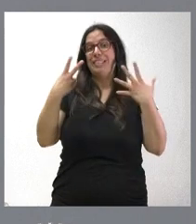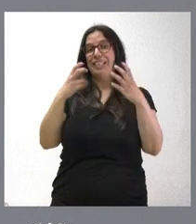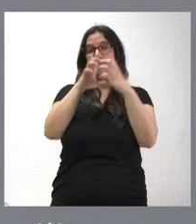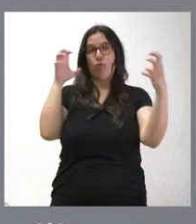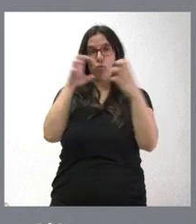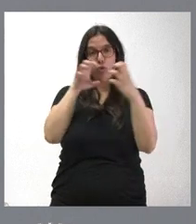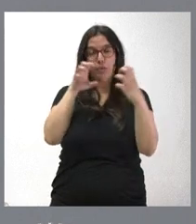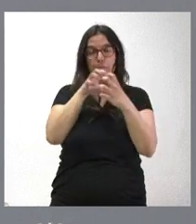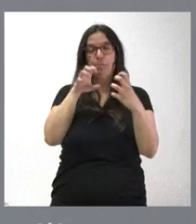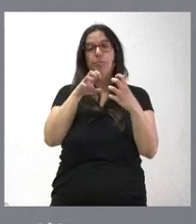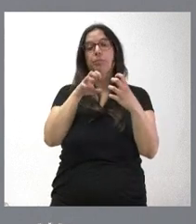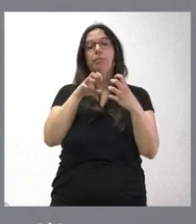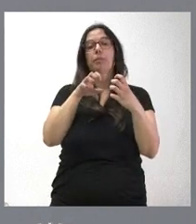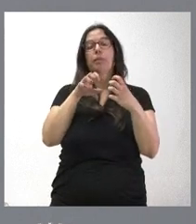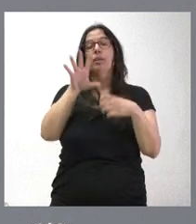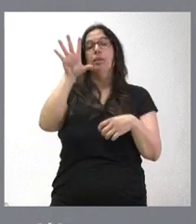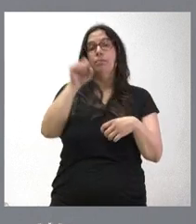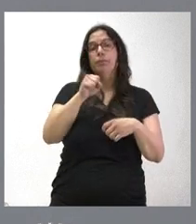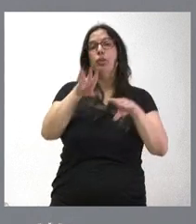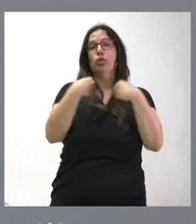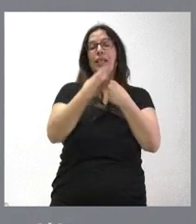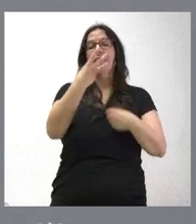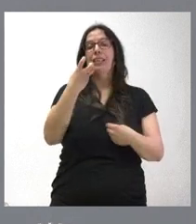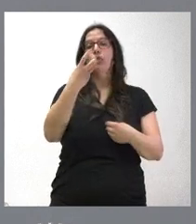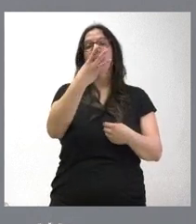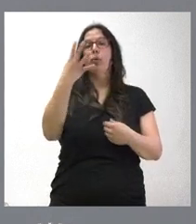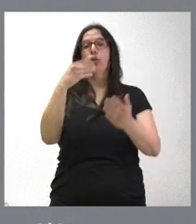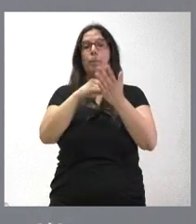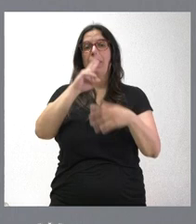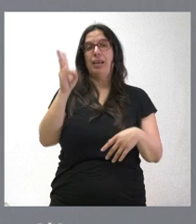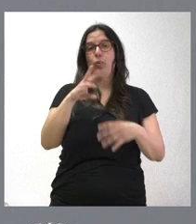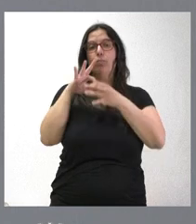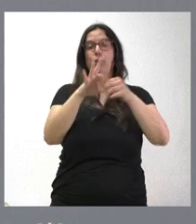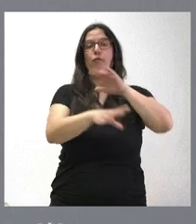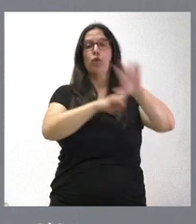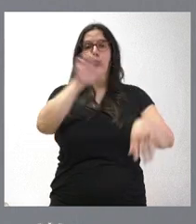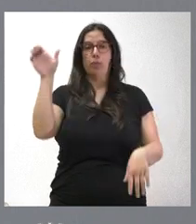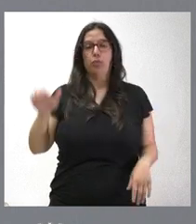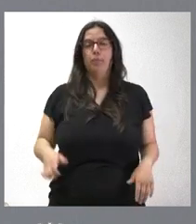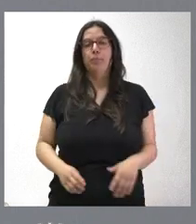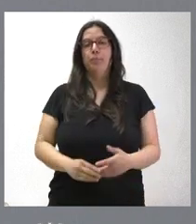en la inversión es de 334.000 euros con cargo a los fondos europeos.